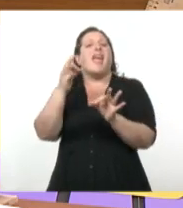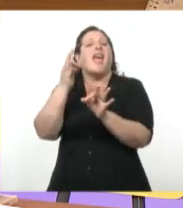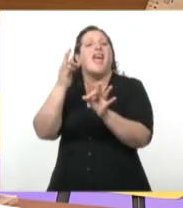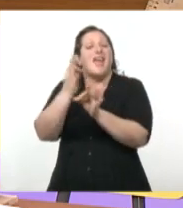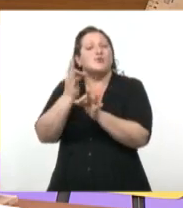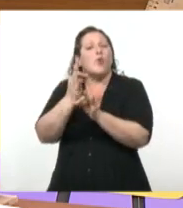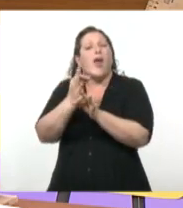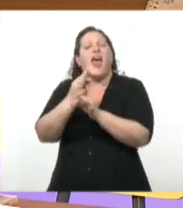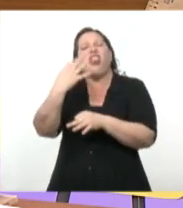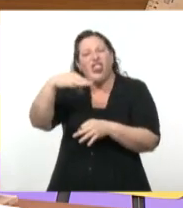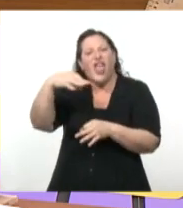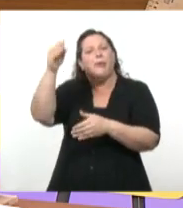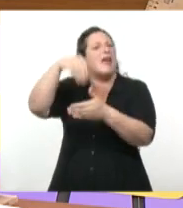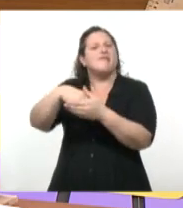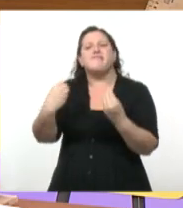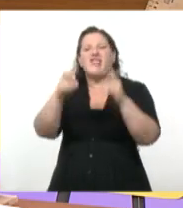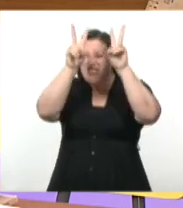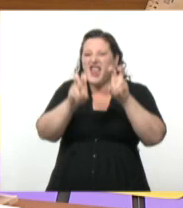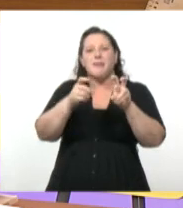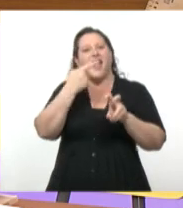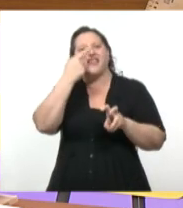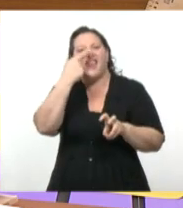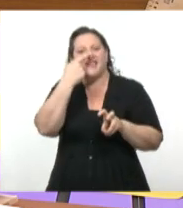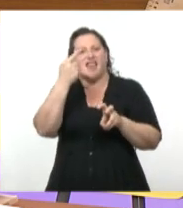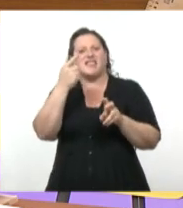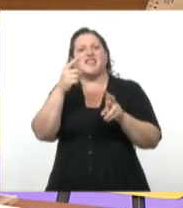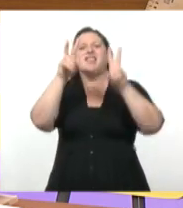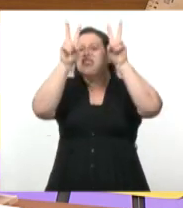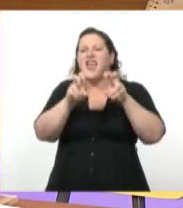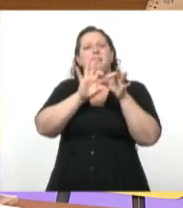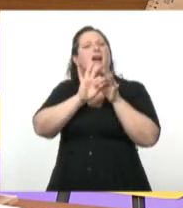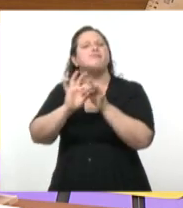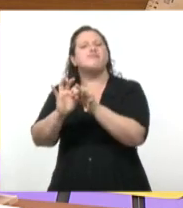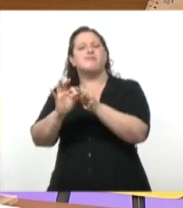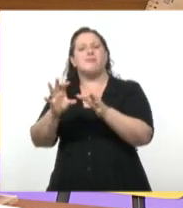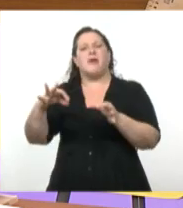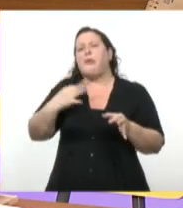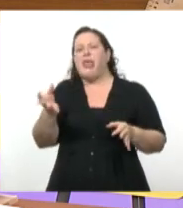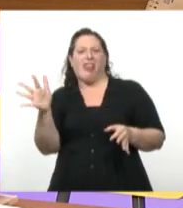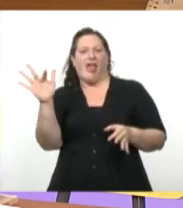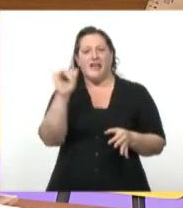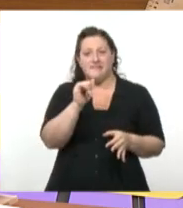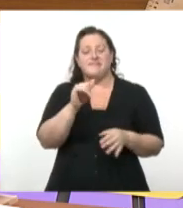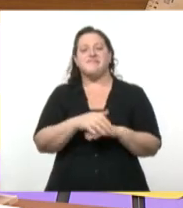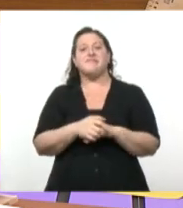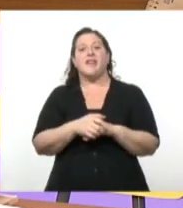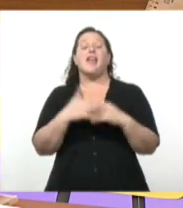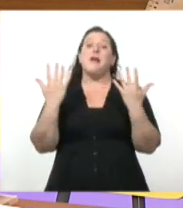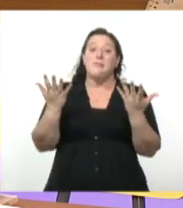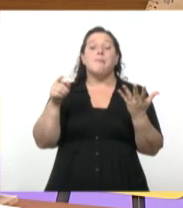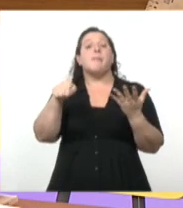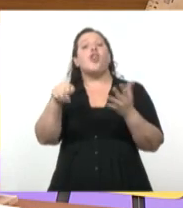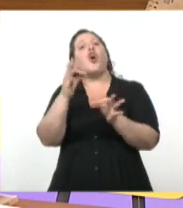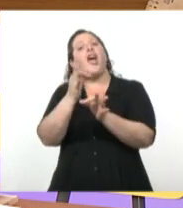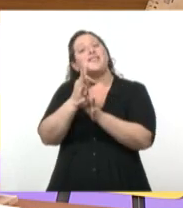interesantes, que hacen a nuestra cotidianeidad, a nuestro día a día, pero saben que los encaramos en la escuela